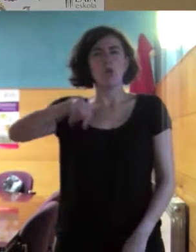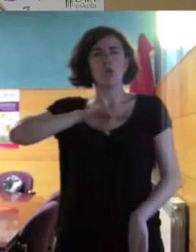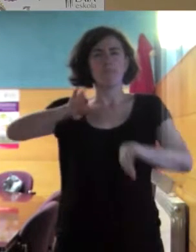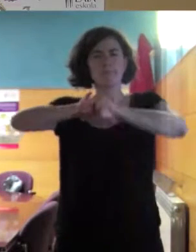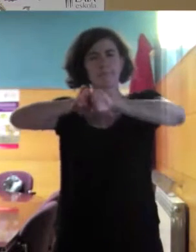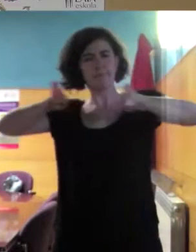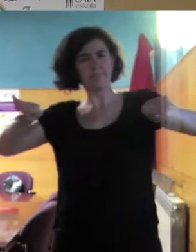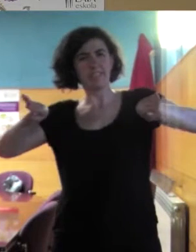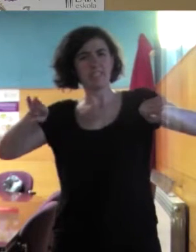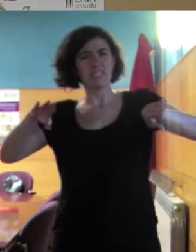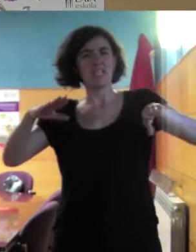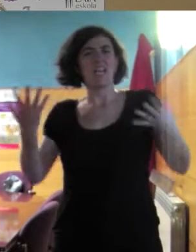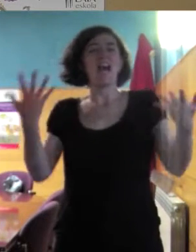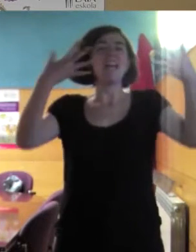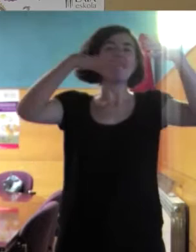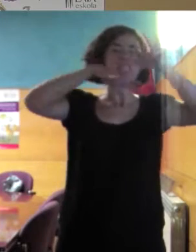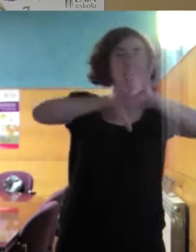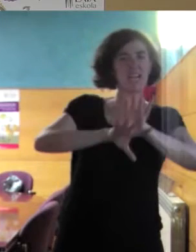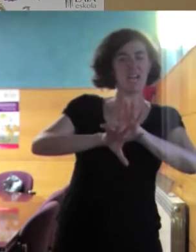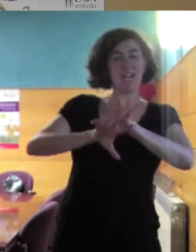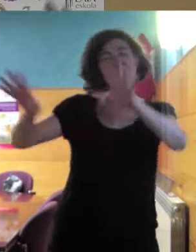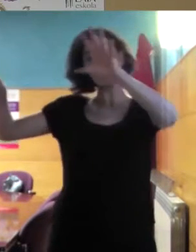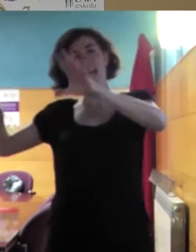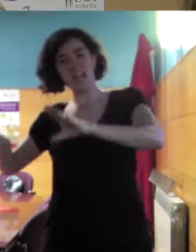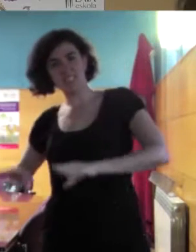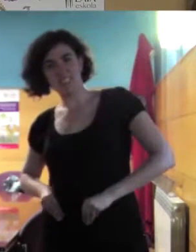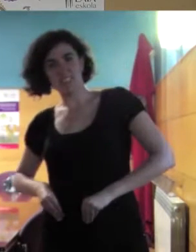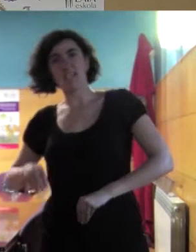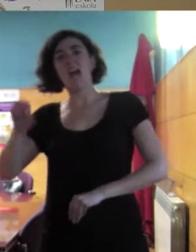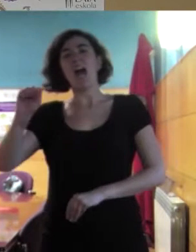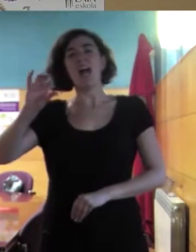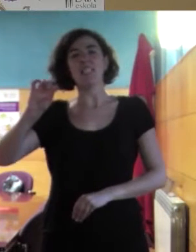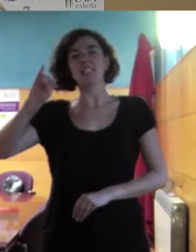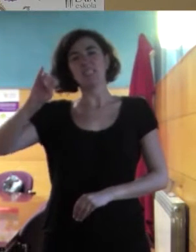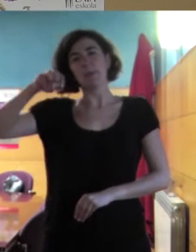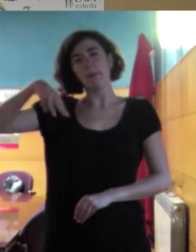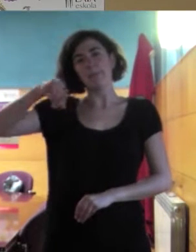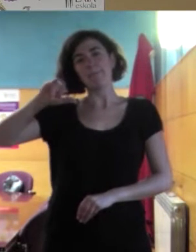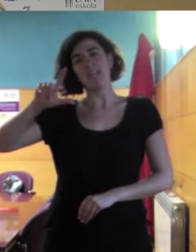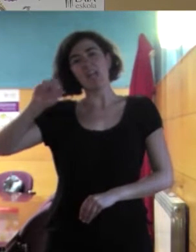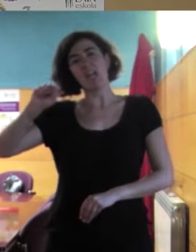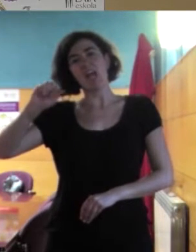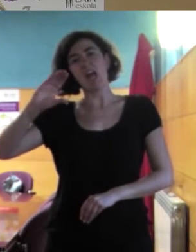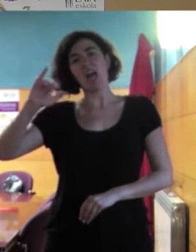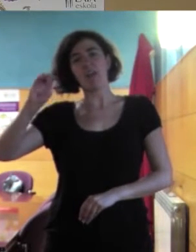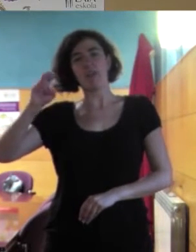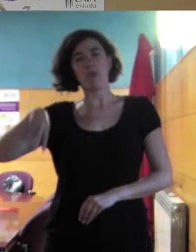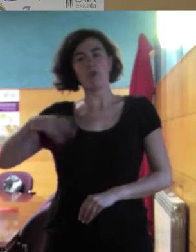integración y asimilación. Y os propongo un cuadrito, que es este,